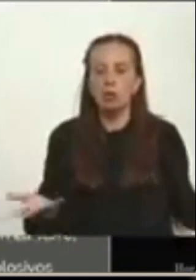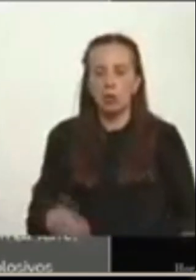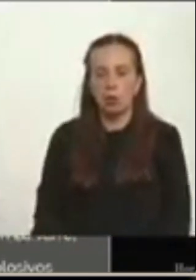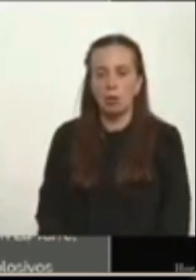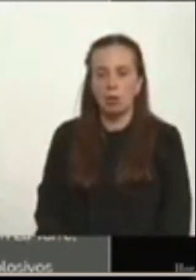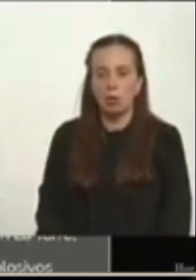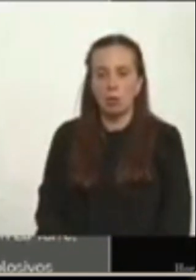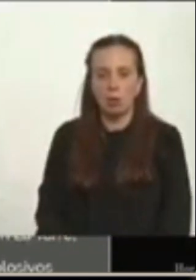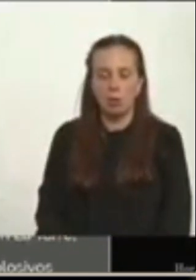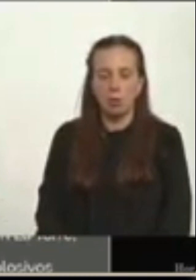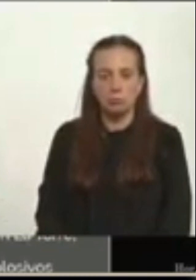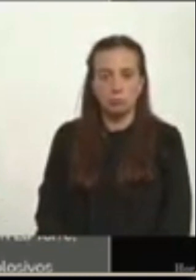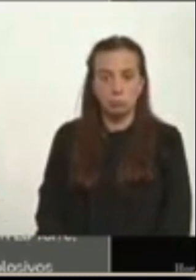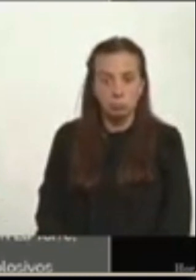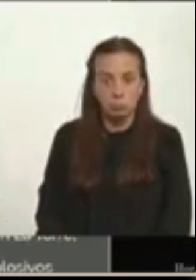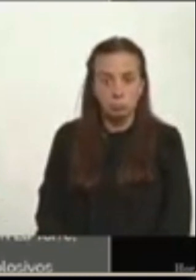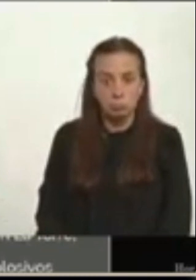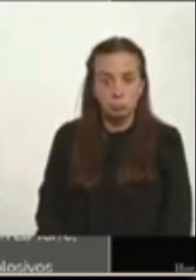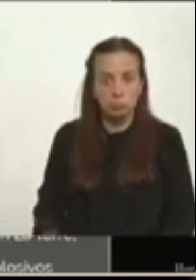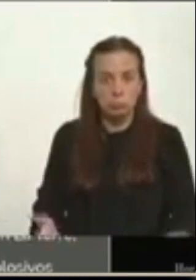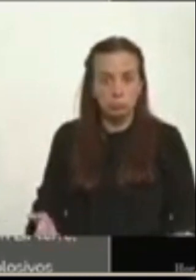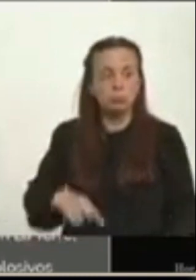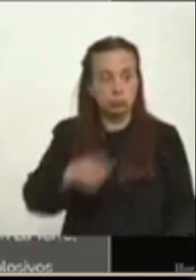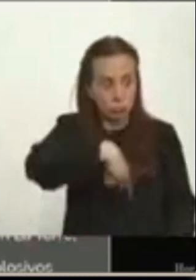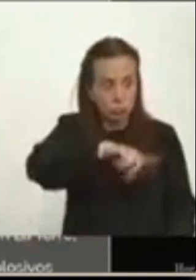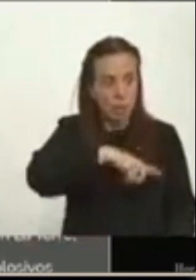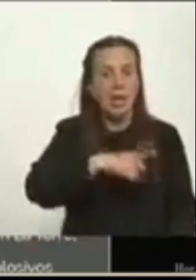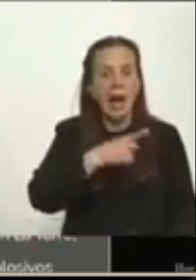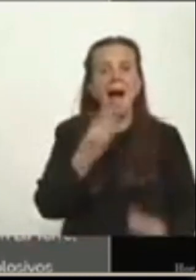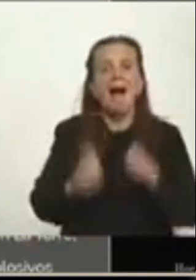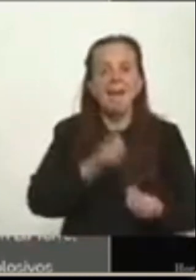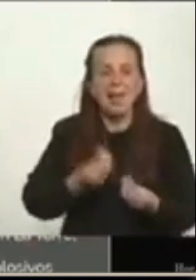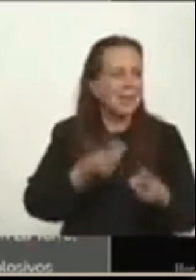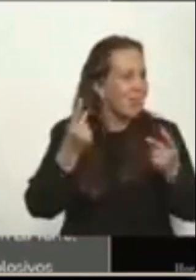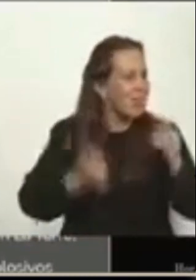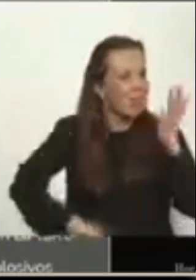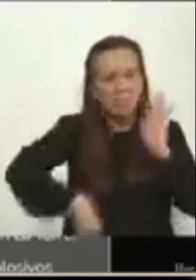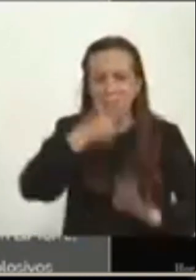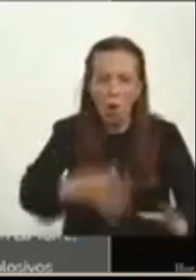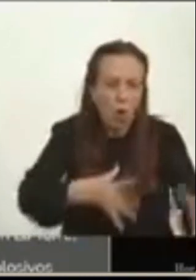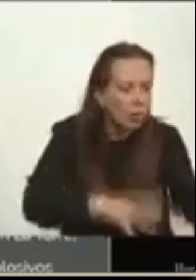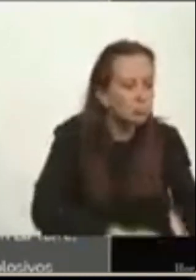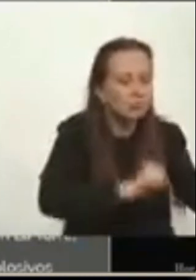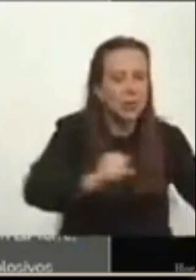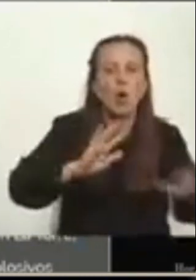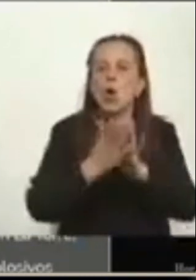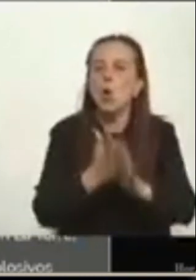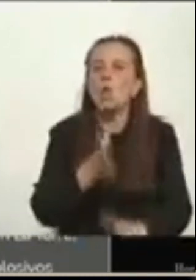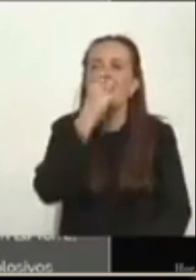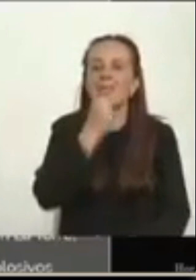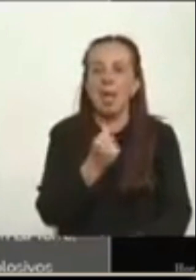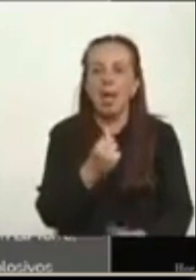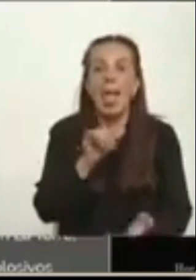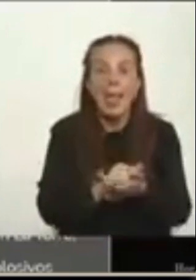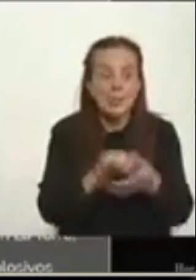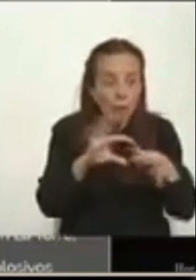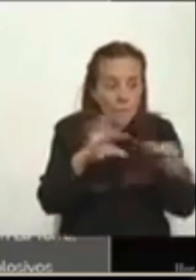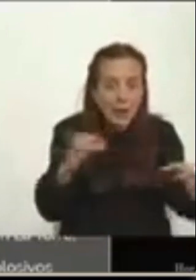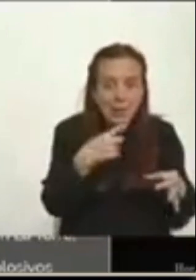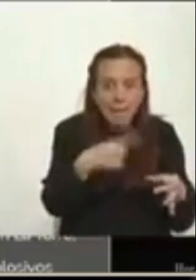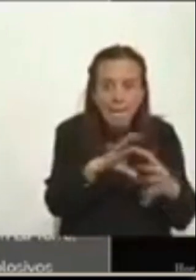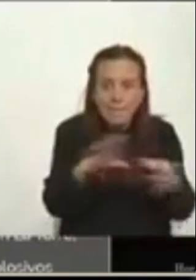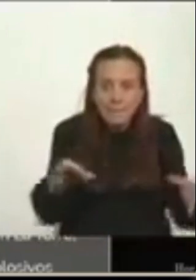Ustedes tenían que hacer lo que hicieron y sacarlo rápido porque ahora la comunidad no va a dejar hacer las cosas bien. Esa frase